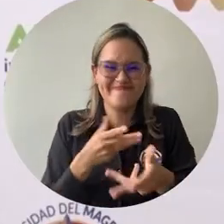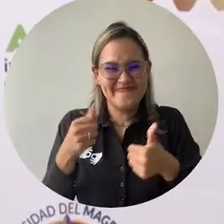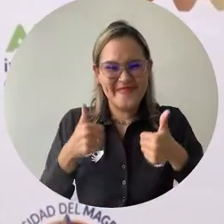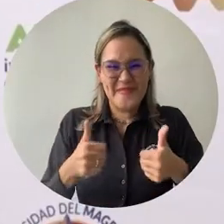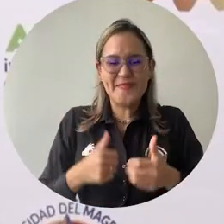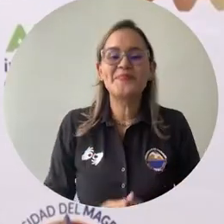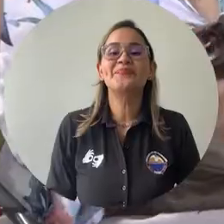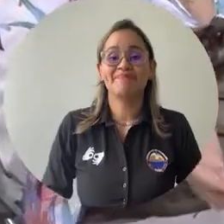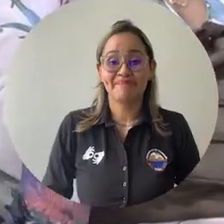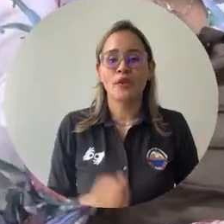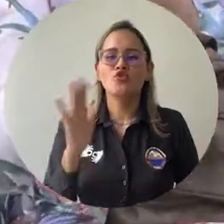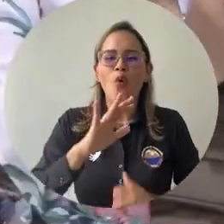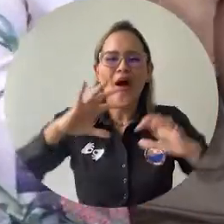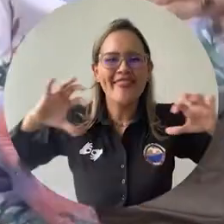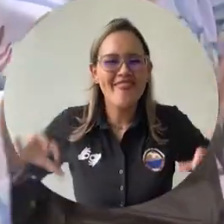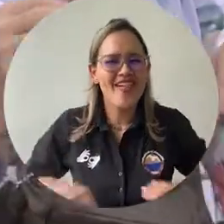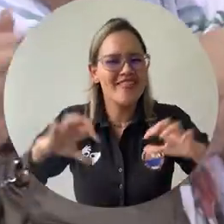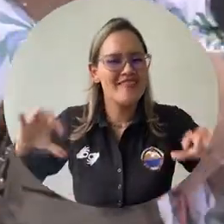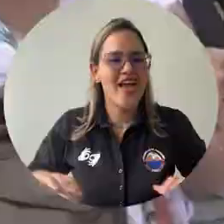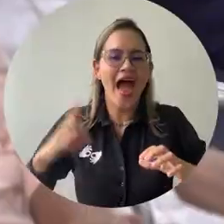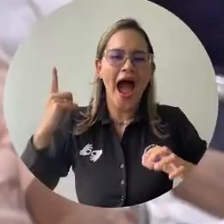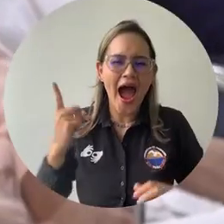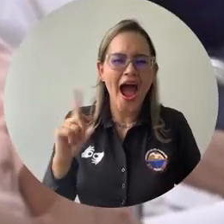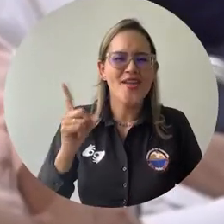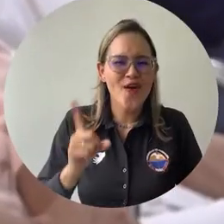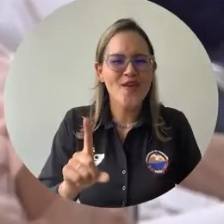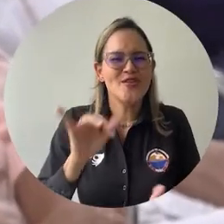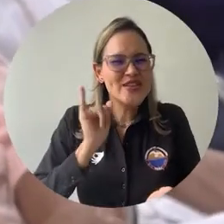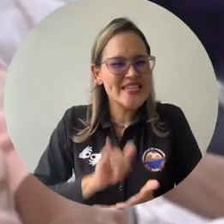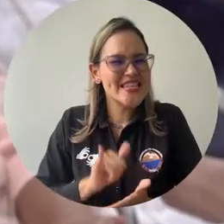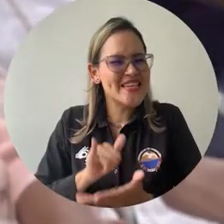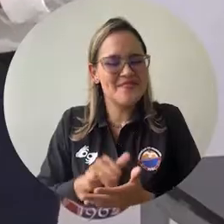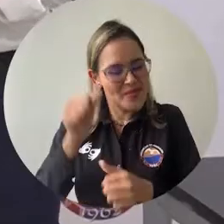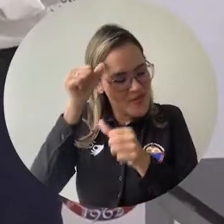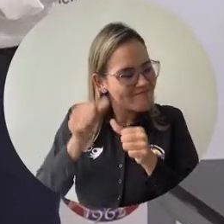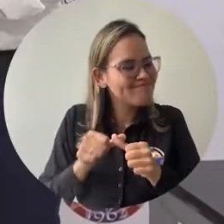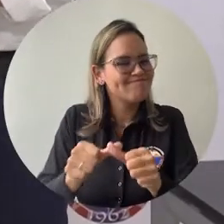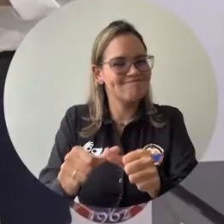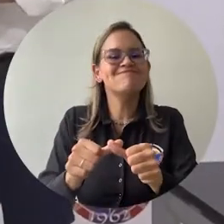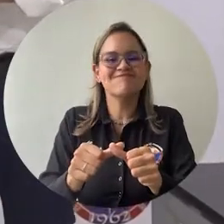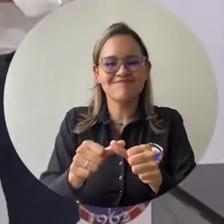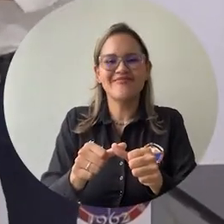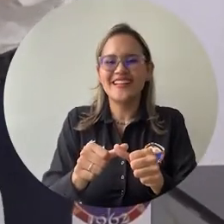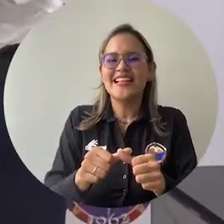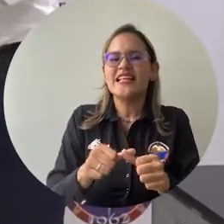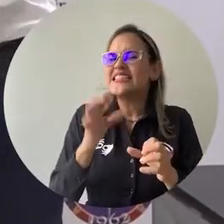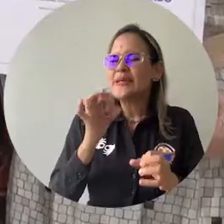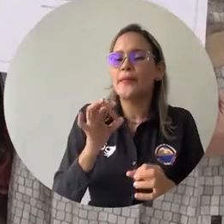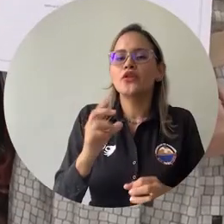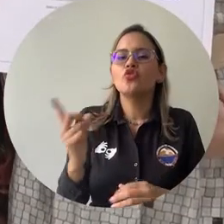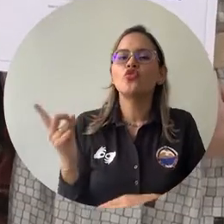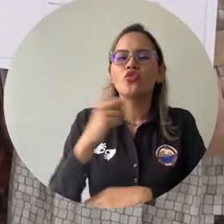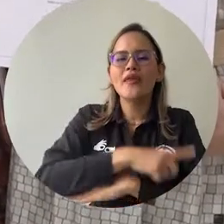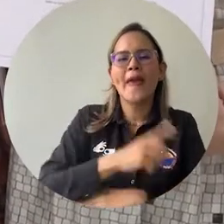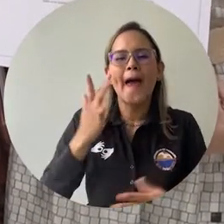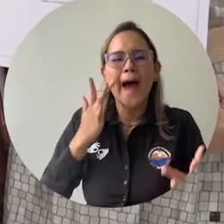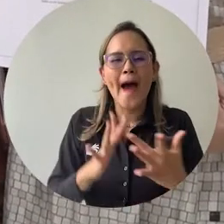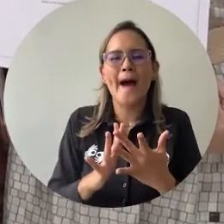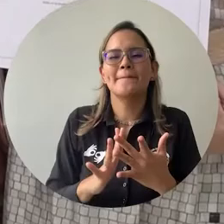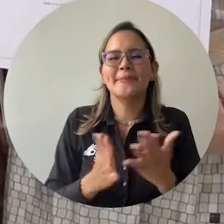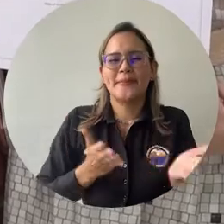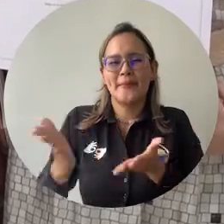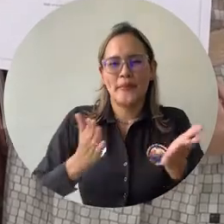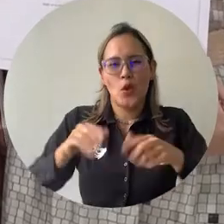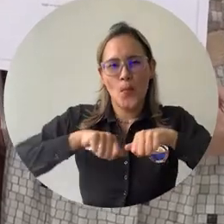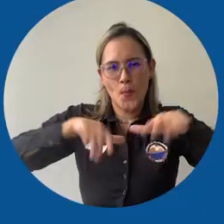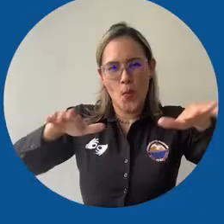La actividad que año tras año conmemora el trabajo arduo que cumplen los empleados de la Alma Mater se desarrolla en el marco de la celebración del Día del